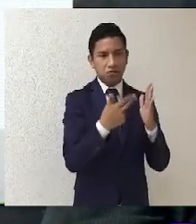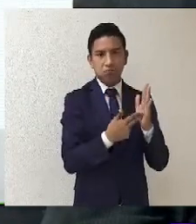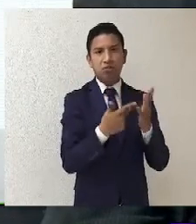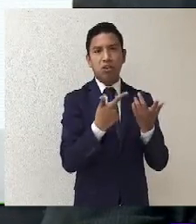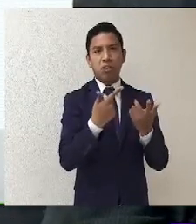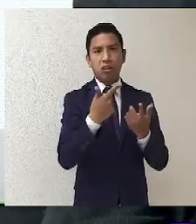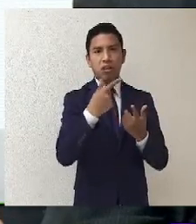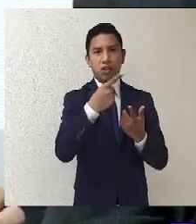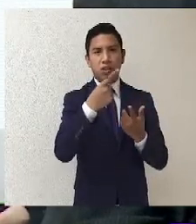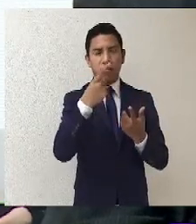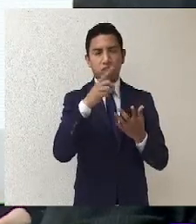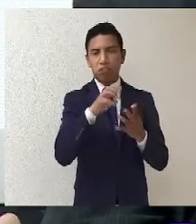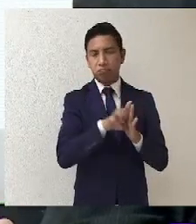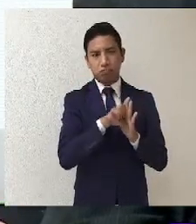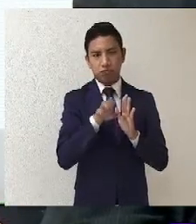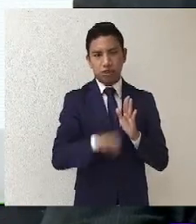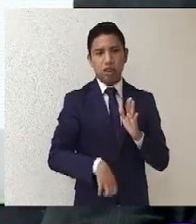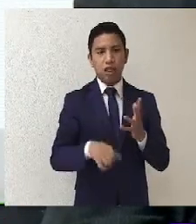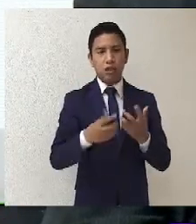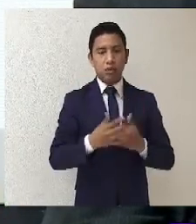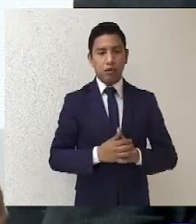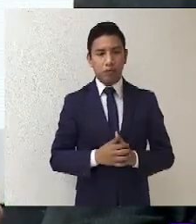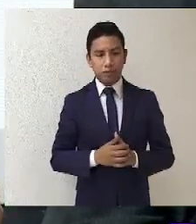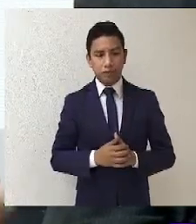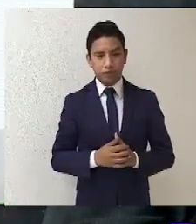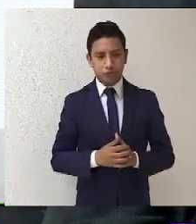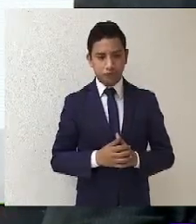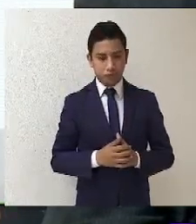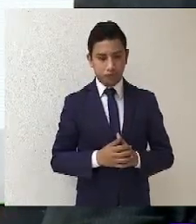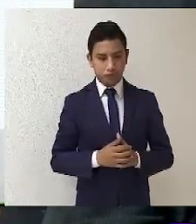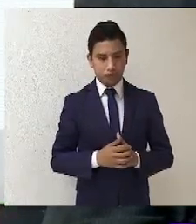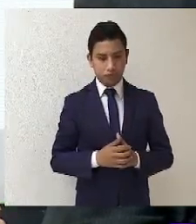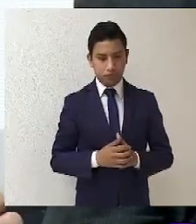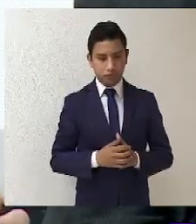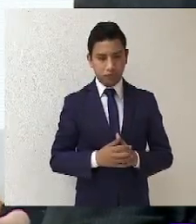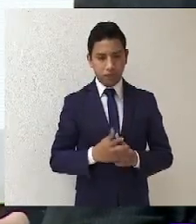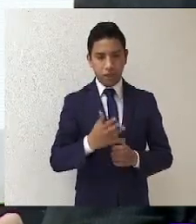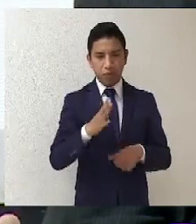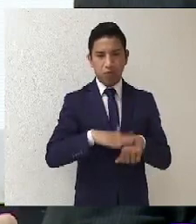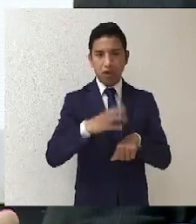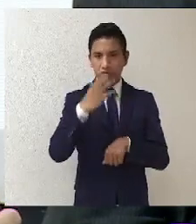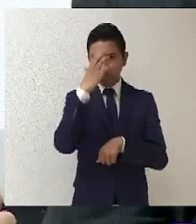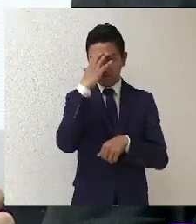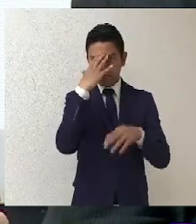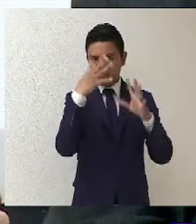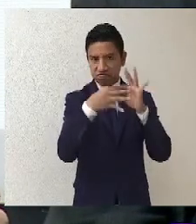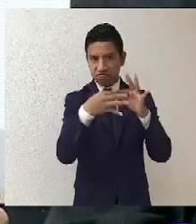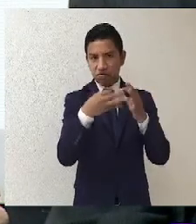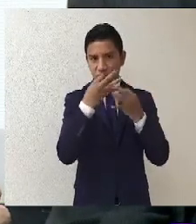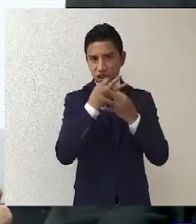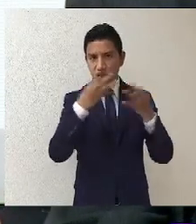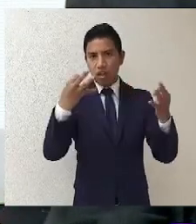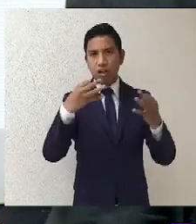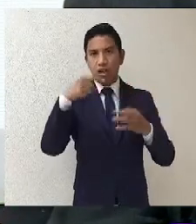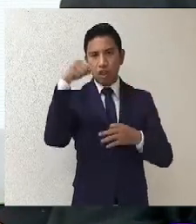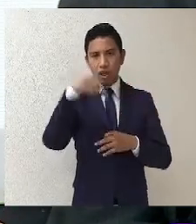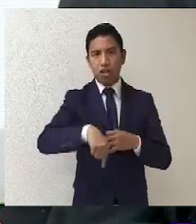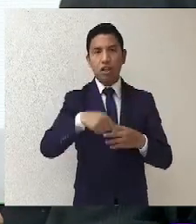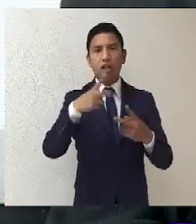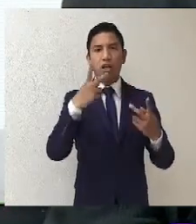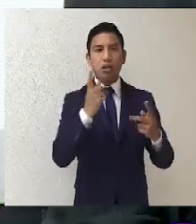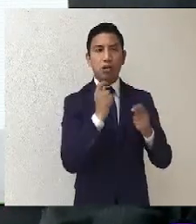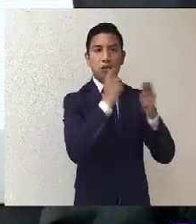jurisdiccionales, cómo generar y dar a conocer la importancia del trabajo jurisdiccional que